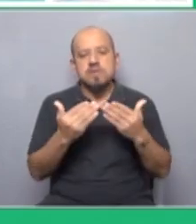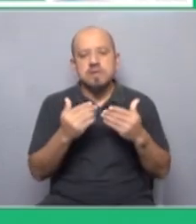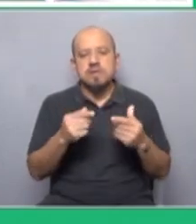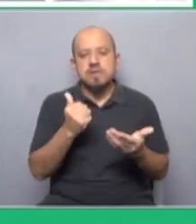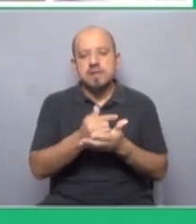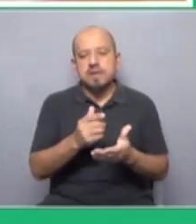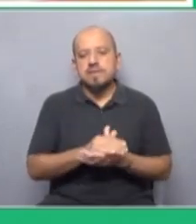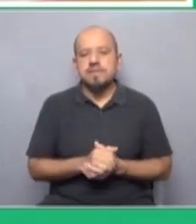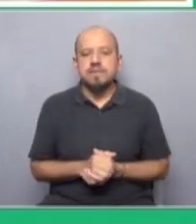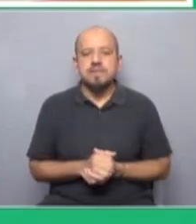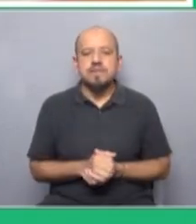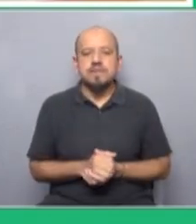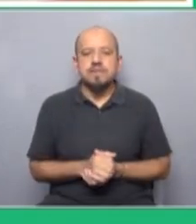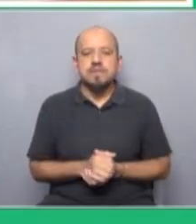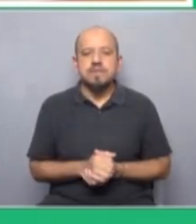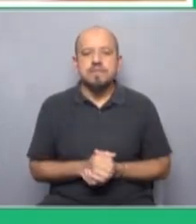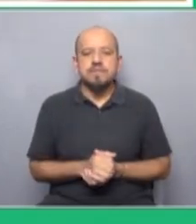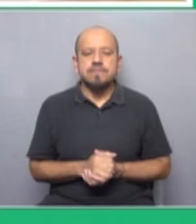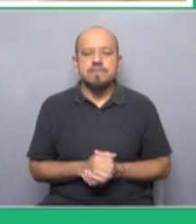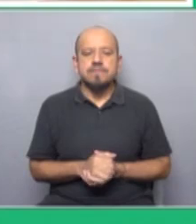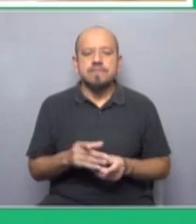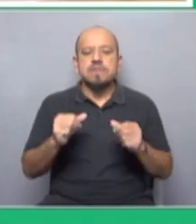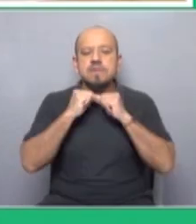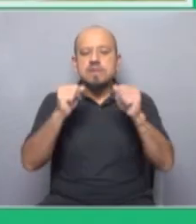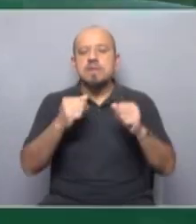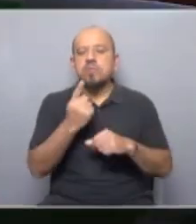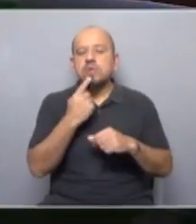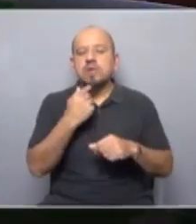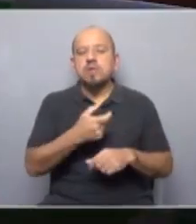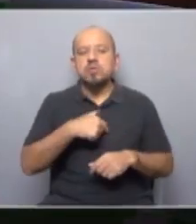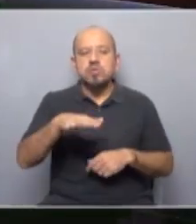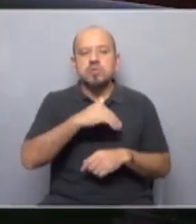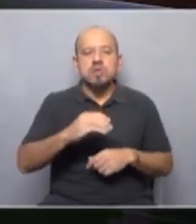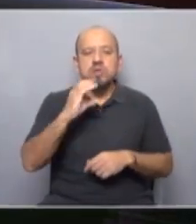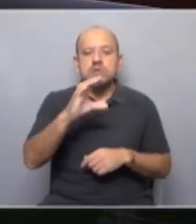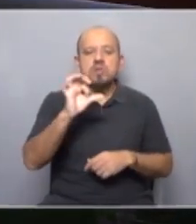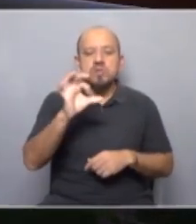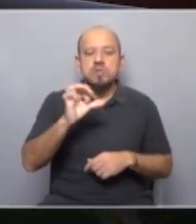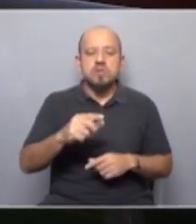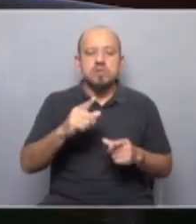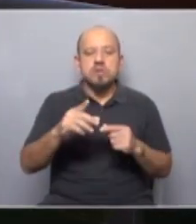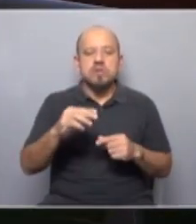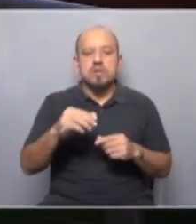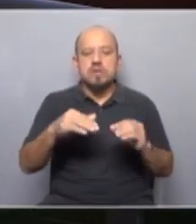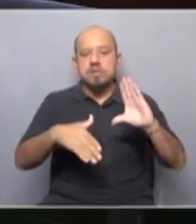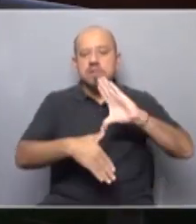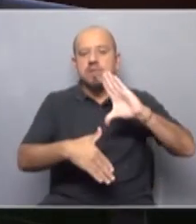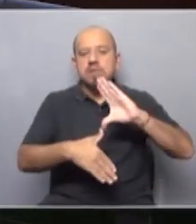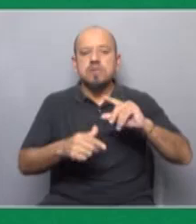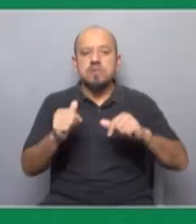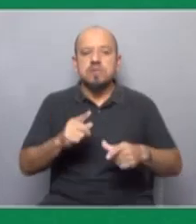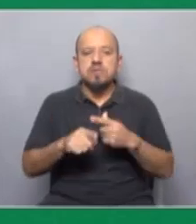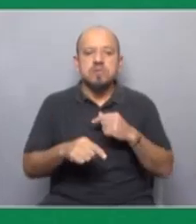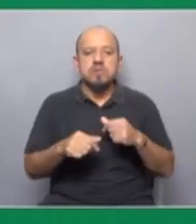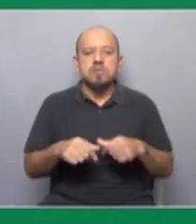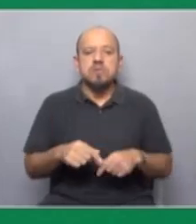por estos minutos en Sin Fronteras a ustedes muy bien Jordania es secretaria de políticas sociales de la confederación sindical de las américas y nosotros vamos cerrando